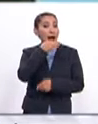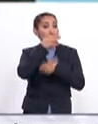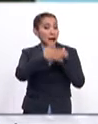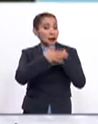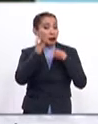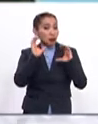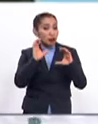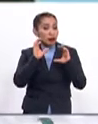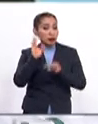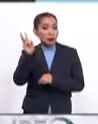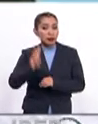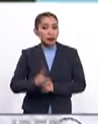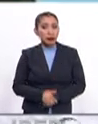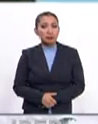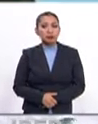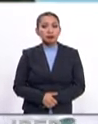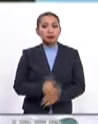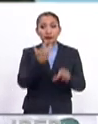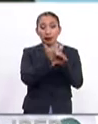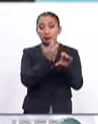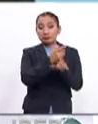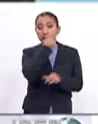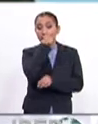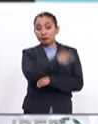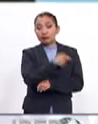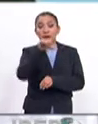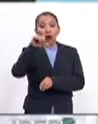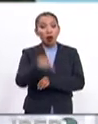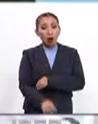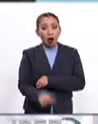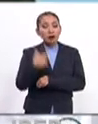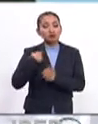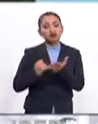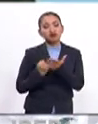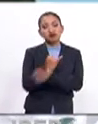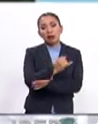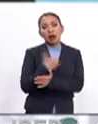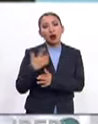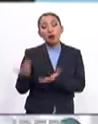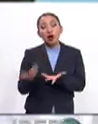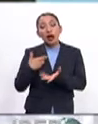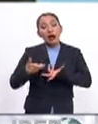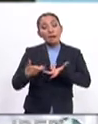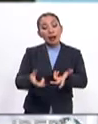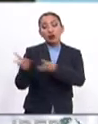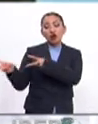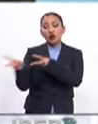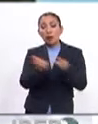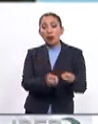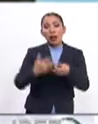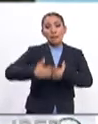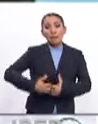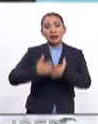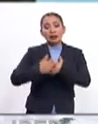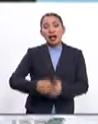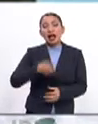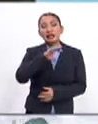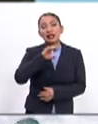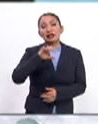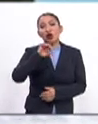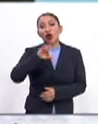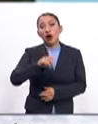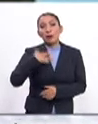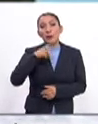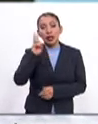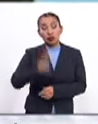Alerta, Venezuela. Los Estados Unidos hoy ha decidido transitar el camino de robarle la empresa CITGO a